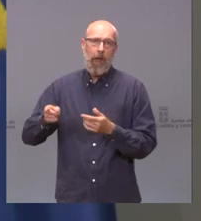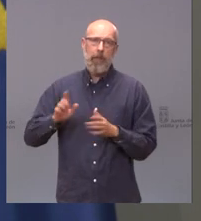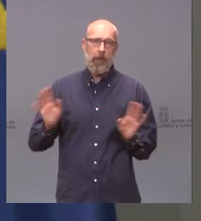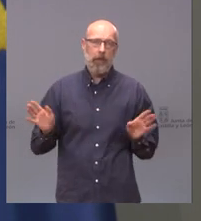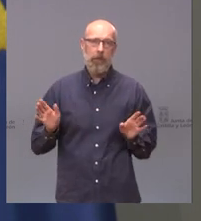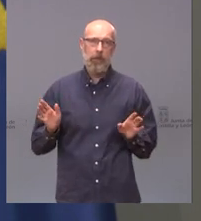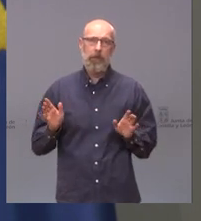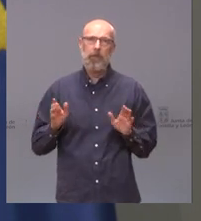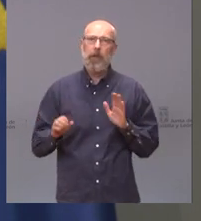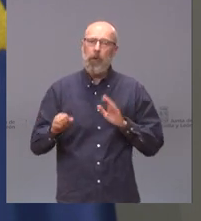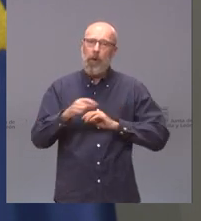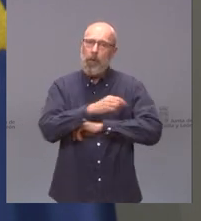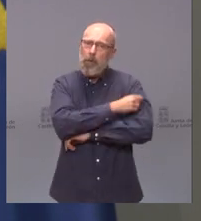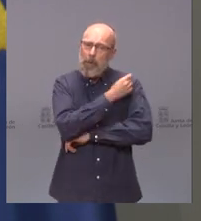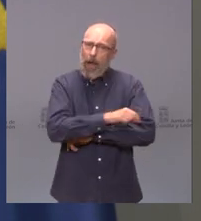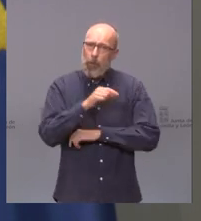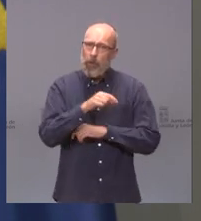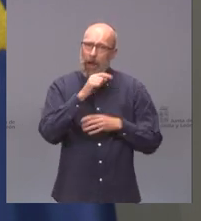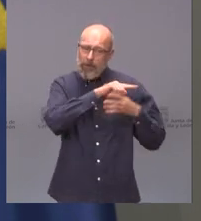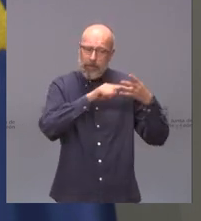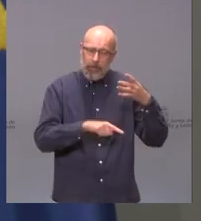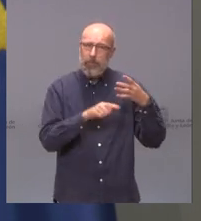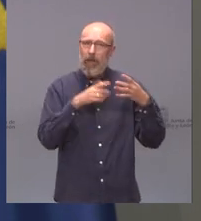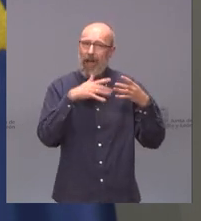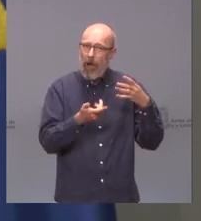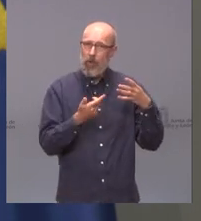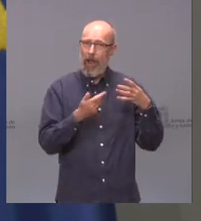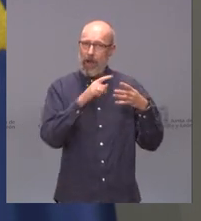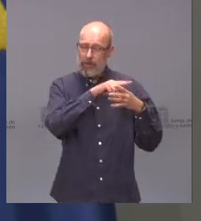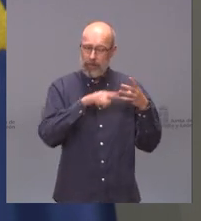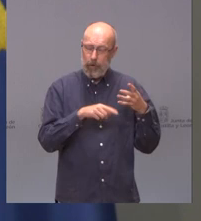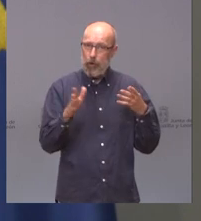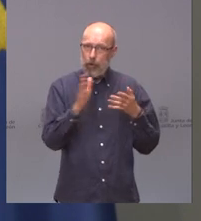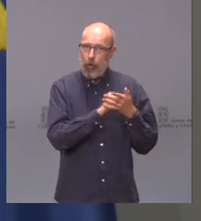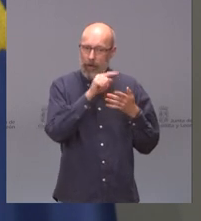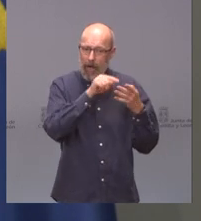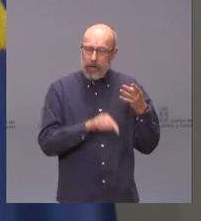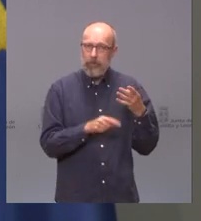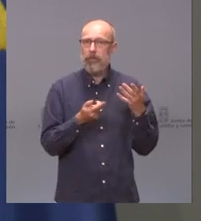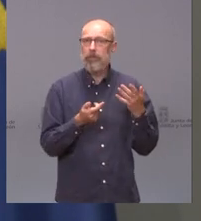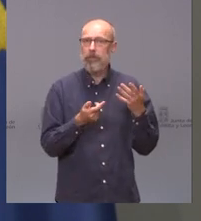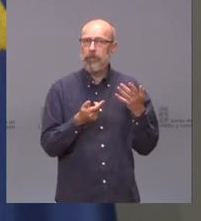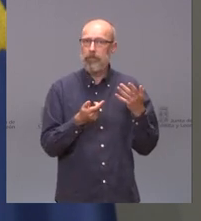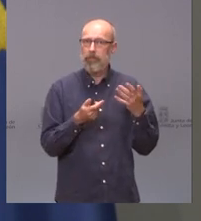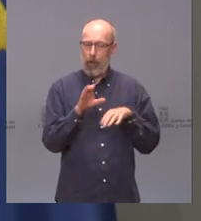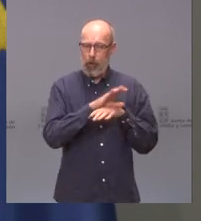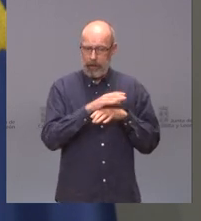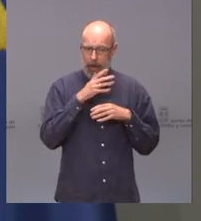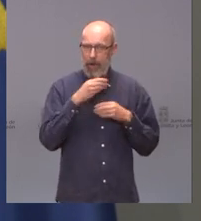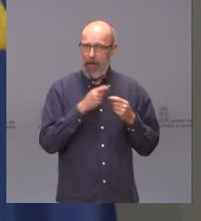en este momento que están siendo suministradas por nuestra consejería